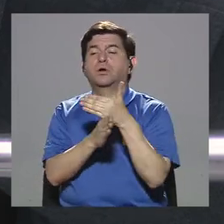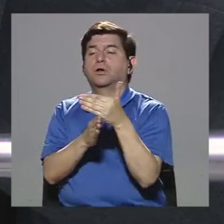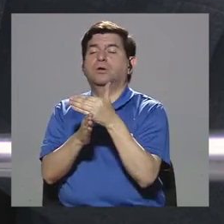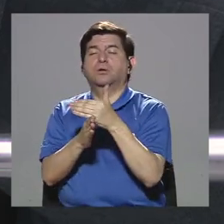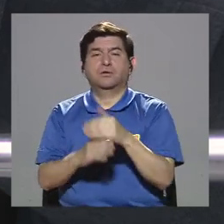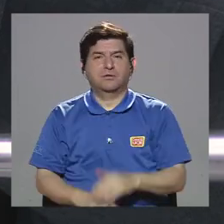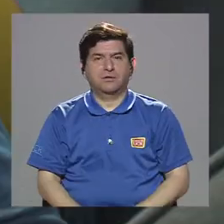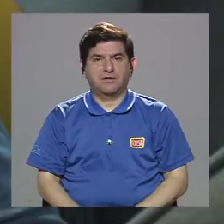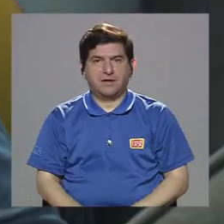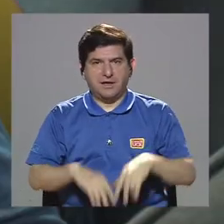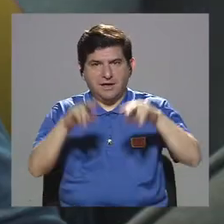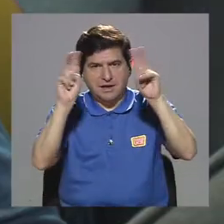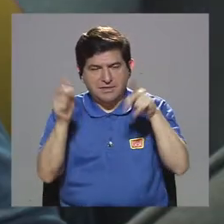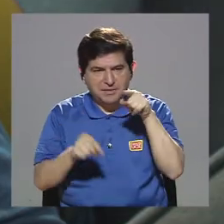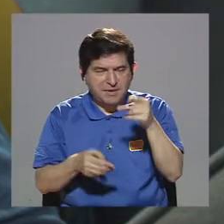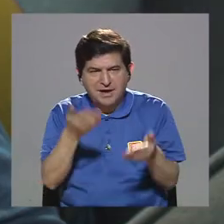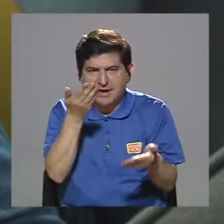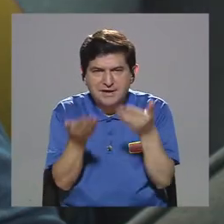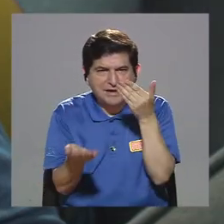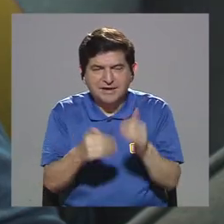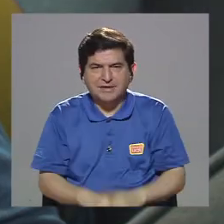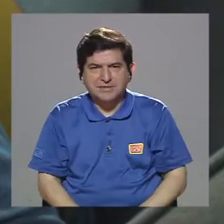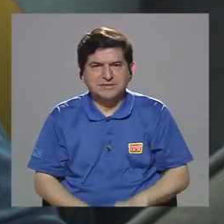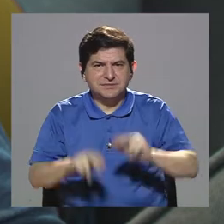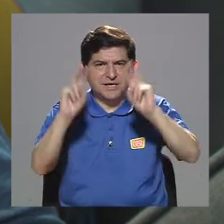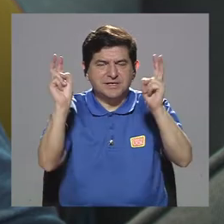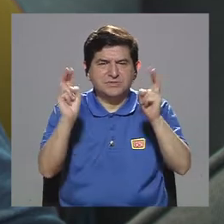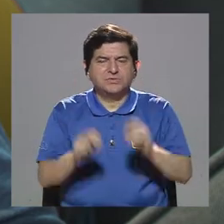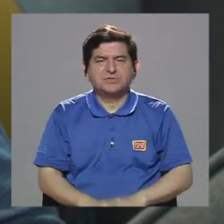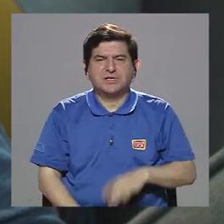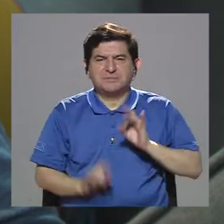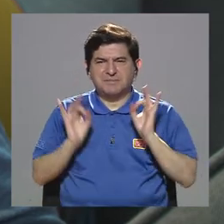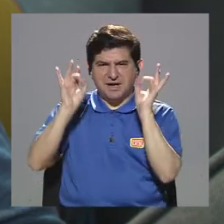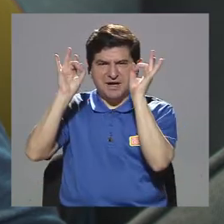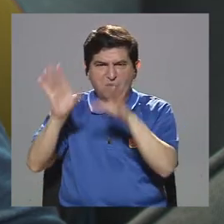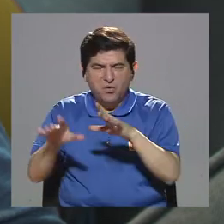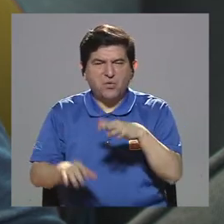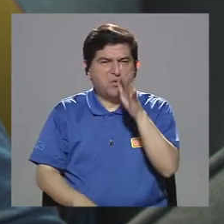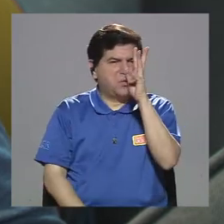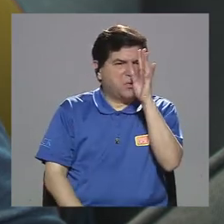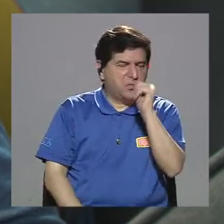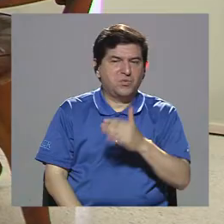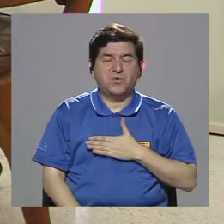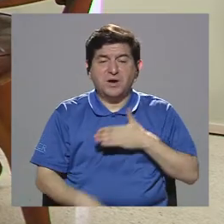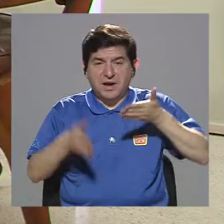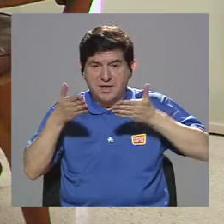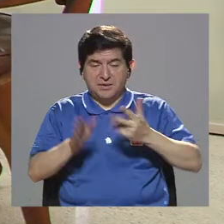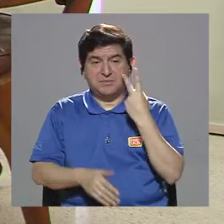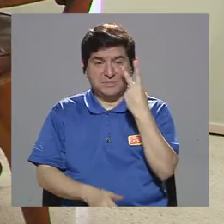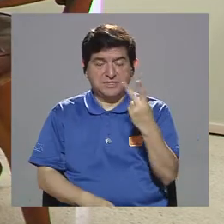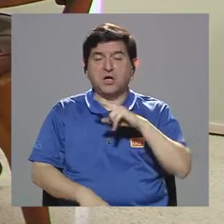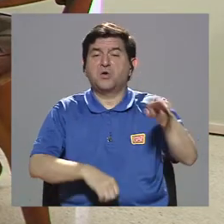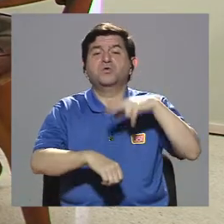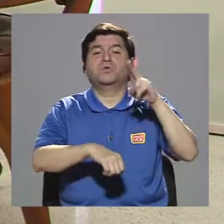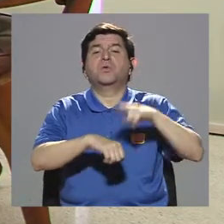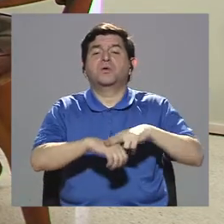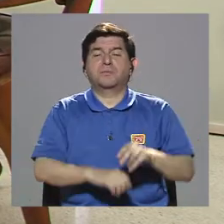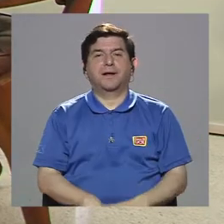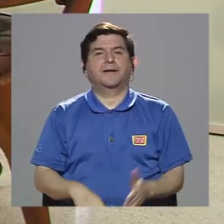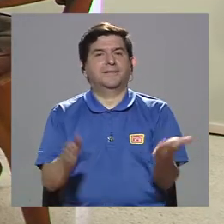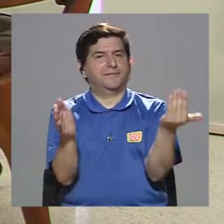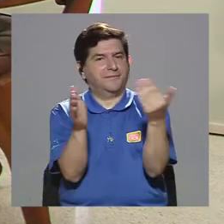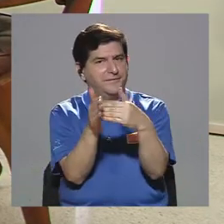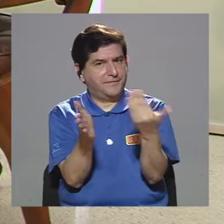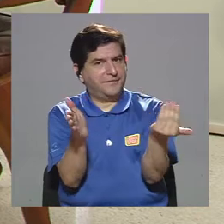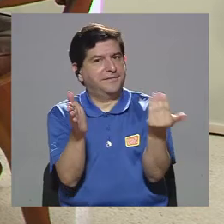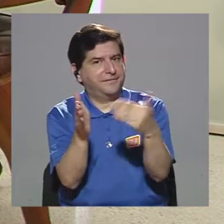es que puede ser que ahí haya un tema de discurso de odio o de burla y mis hijos ven eso como normal. Y de nuevo, es